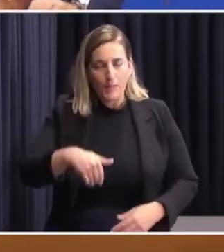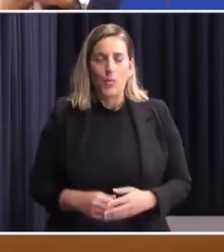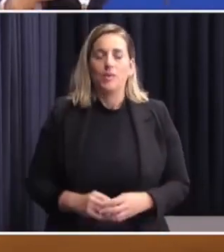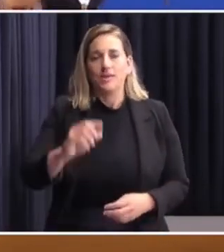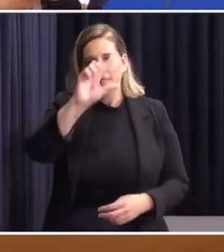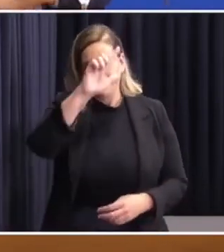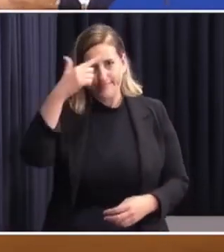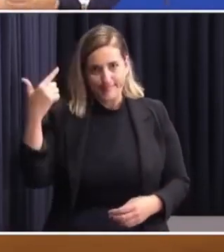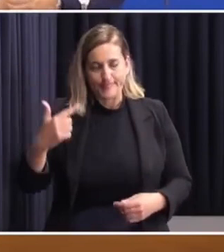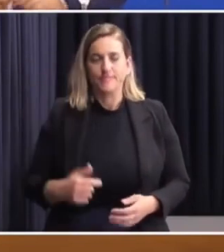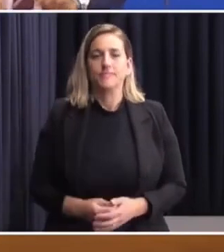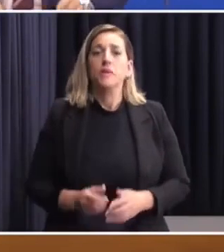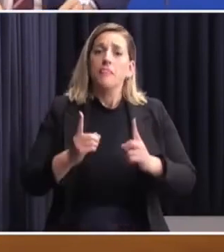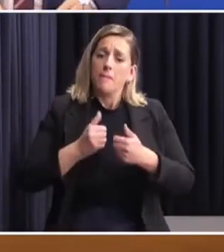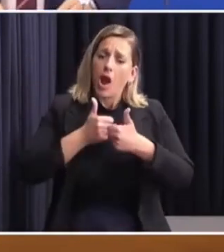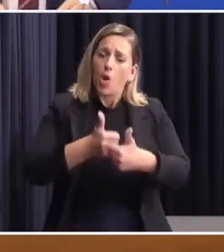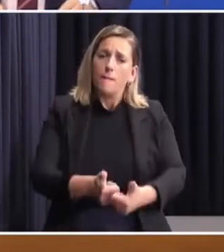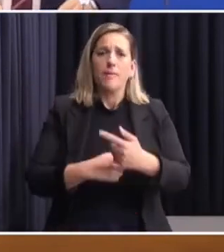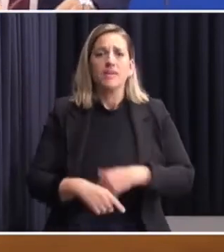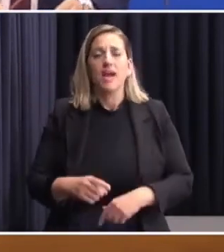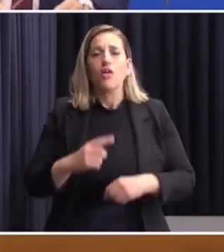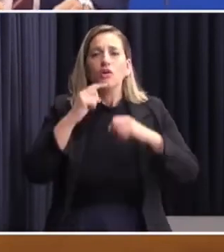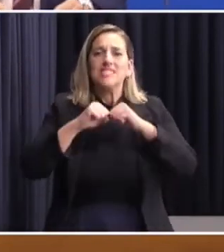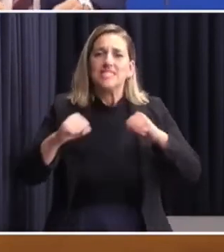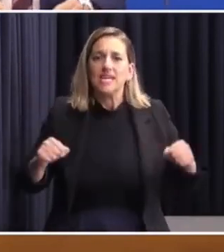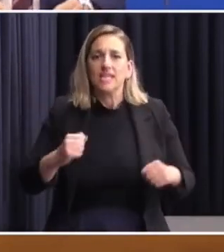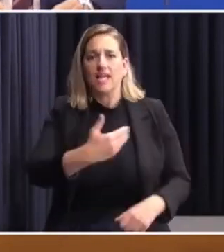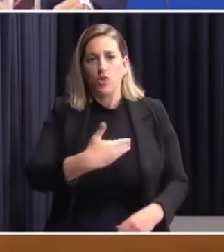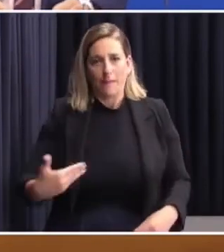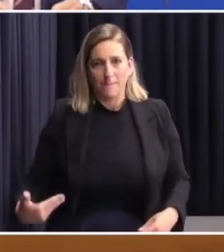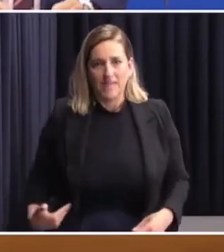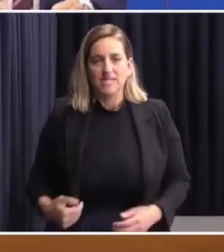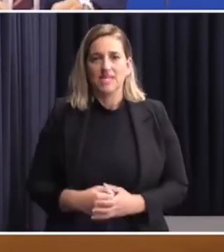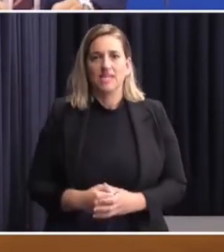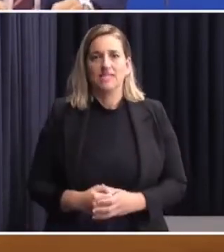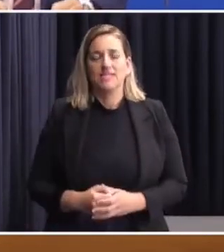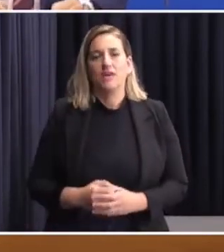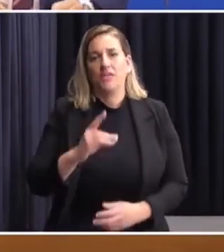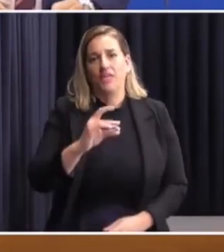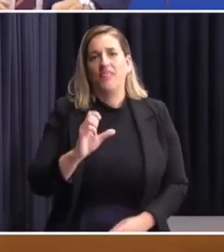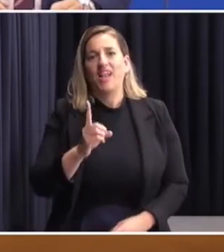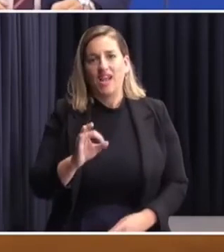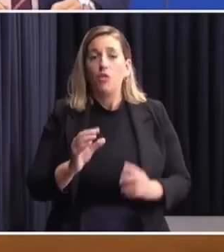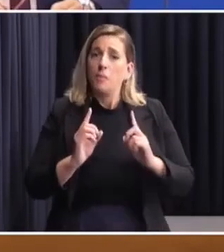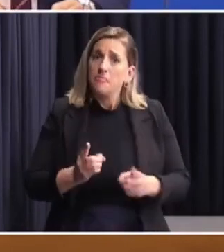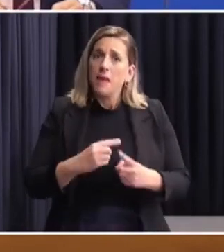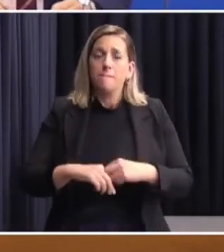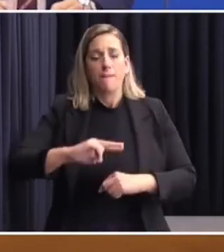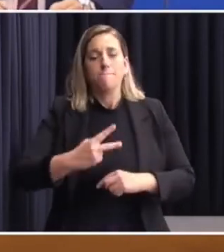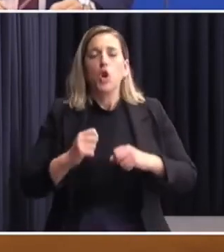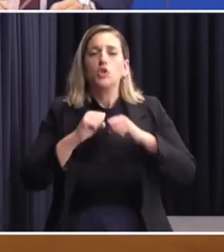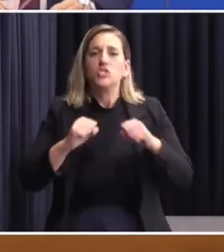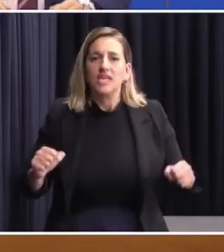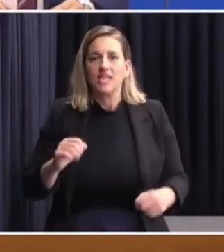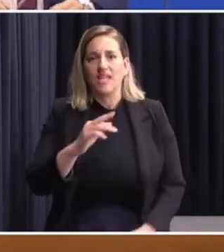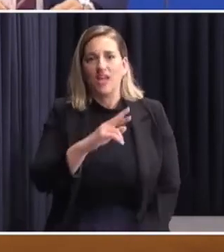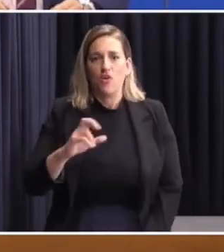Luis Lacalle Pou, acompañado del señor Secretario de la Presidencia, Álvaro Delgado, y del señor Prosecretario de